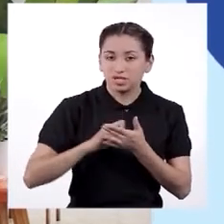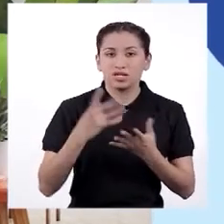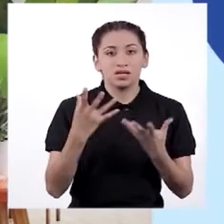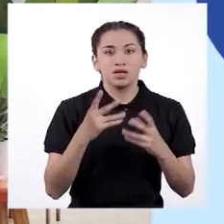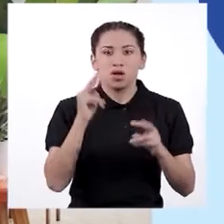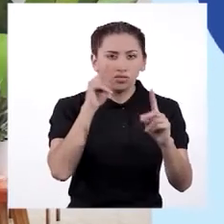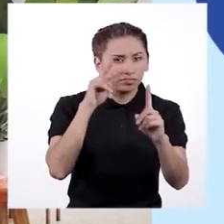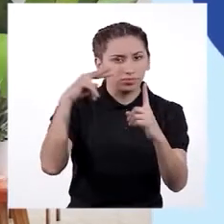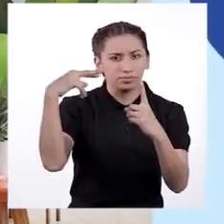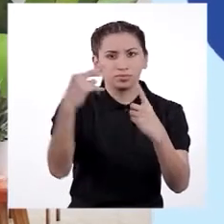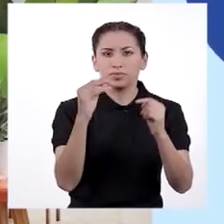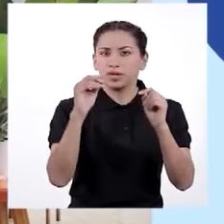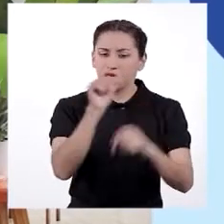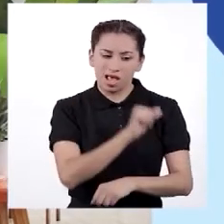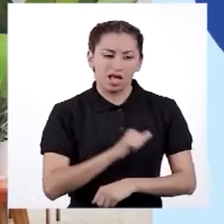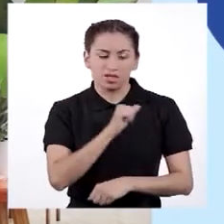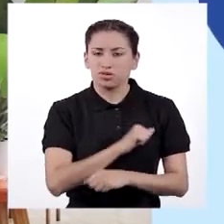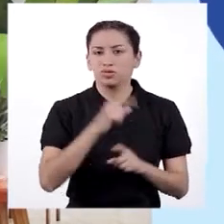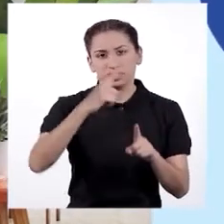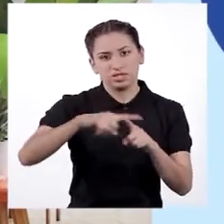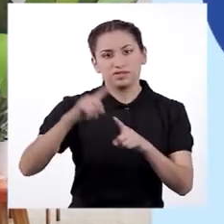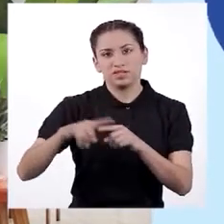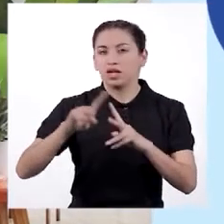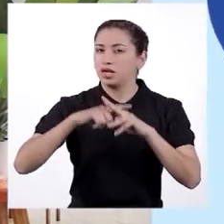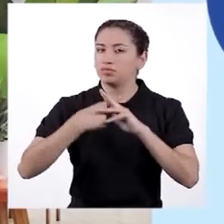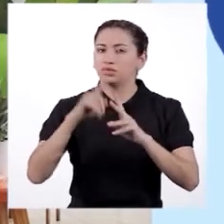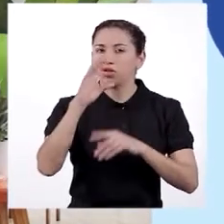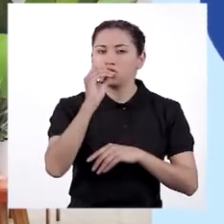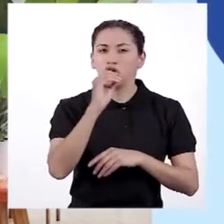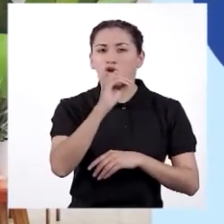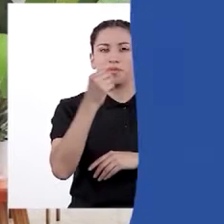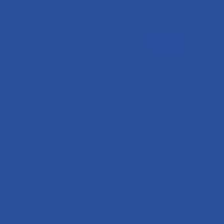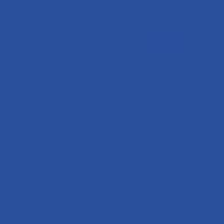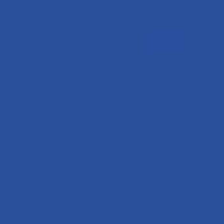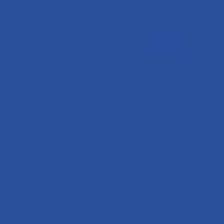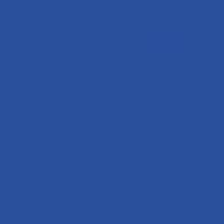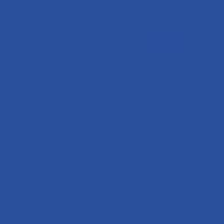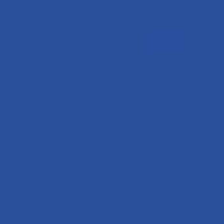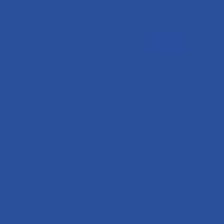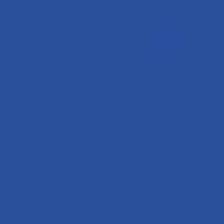Percepciones y actitudes sobre diversidad, realizada en el 2017.